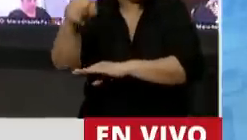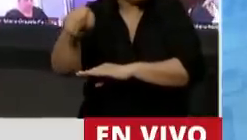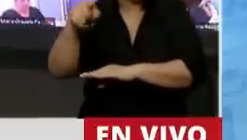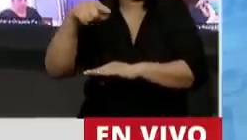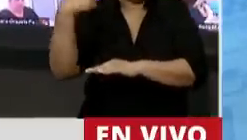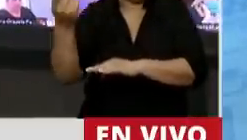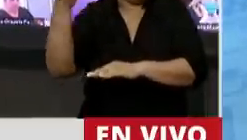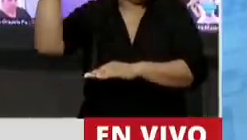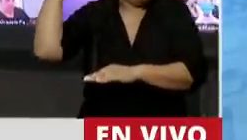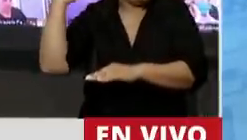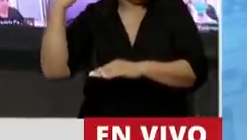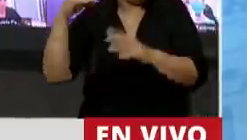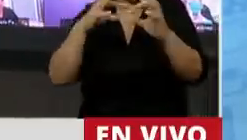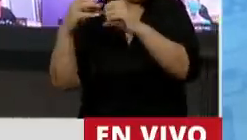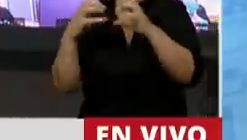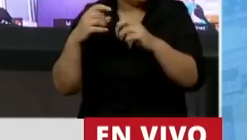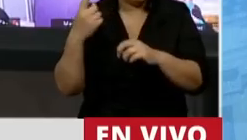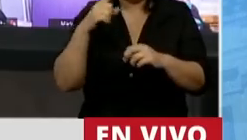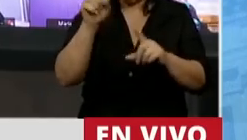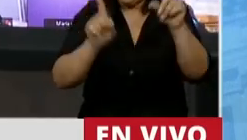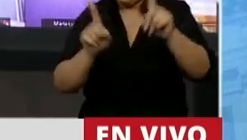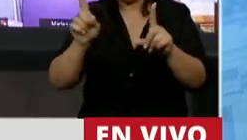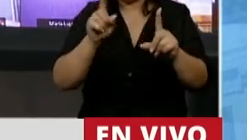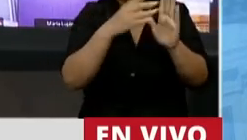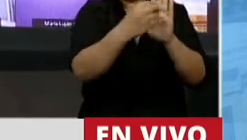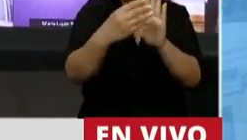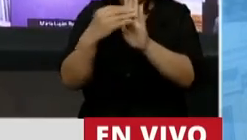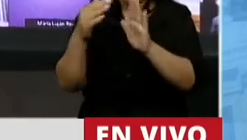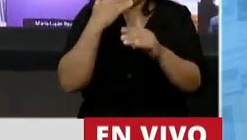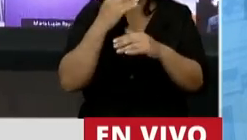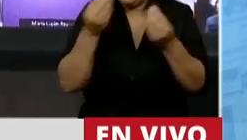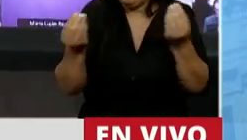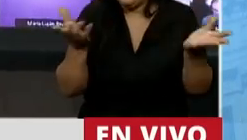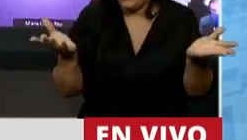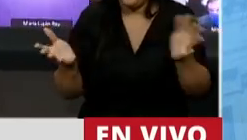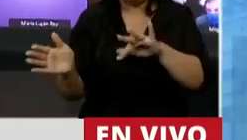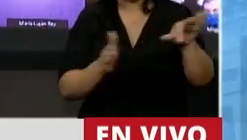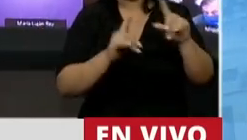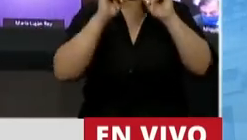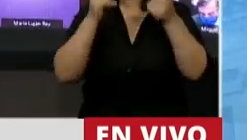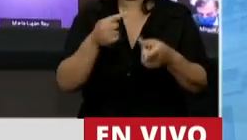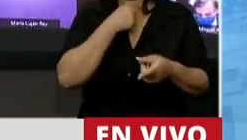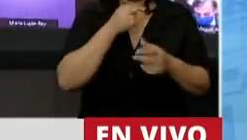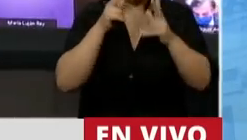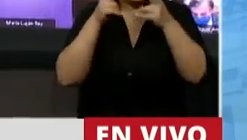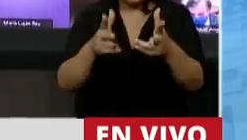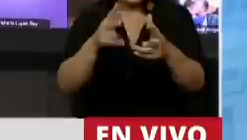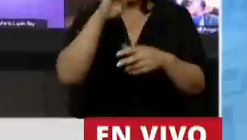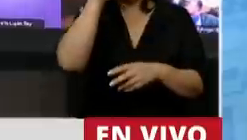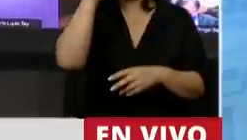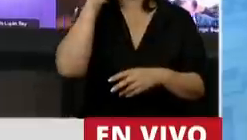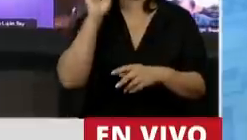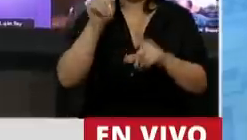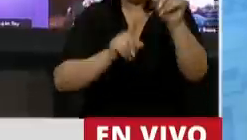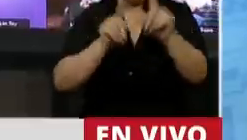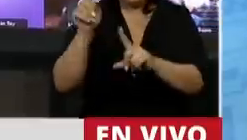los estudios. No sé, pero alguno de los dos se copió. Lo que quiero decir además, señor Presidente, es lo siguiente. Alguien